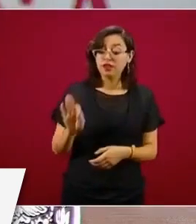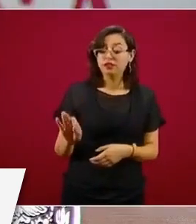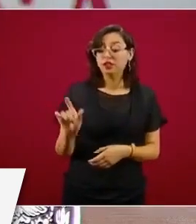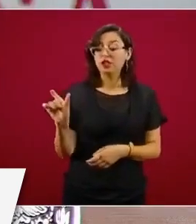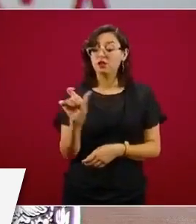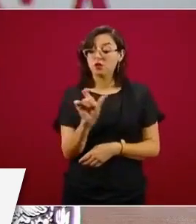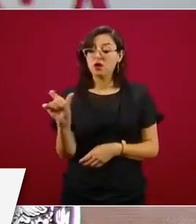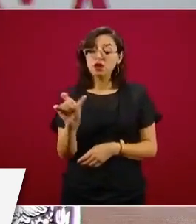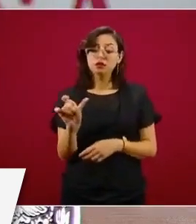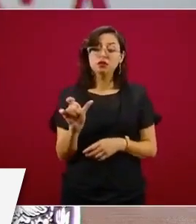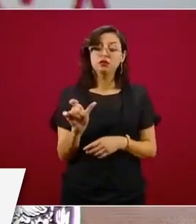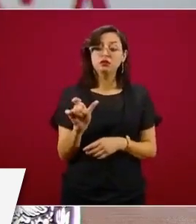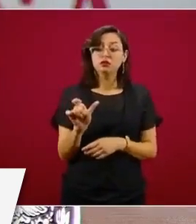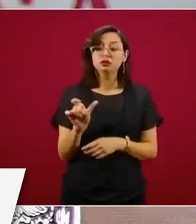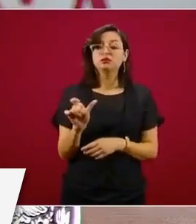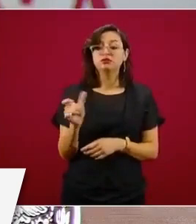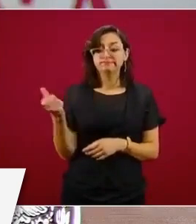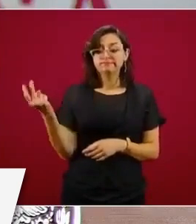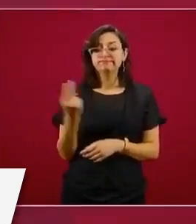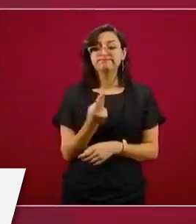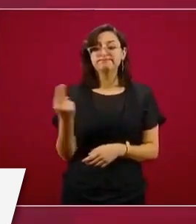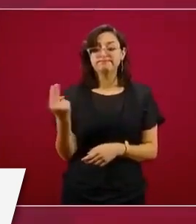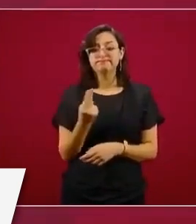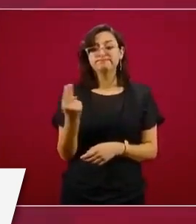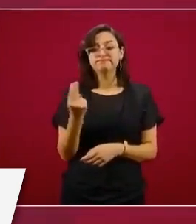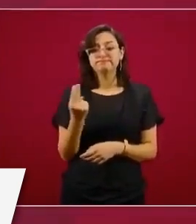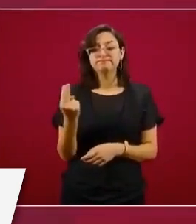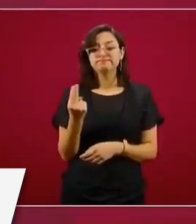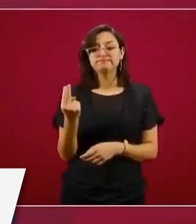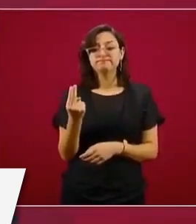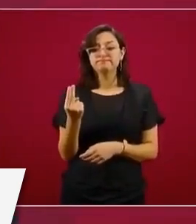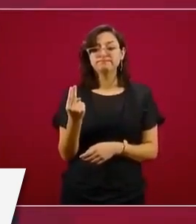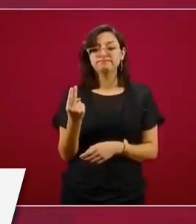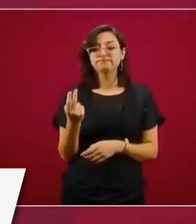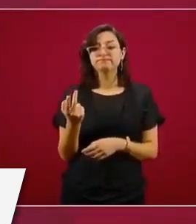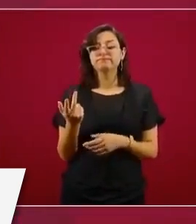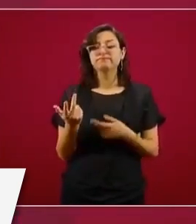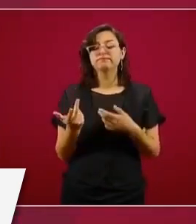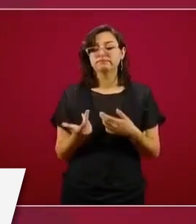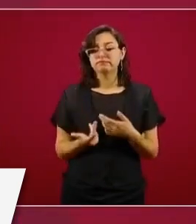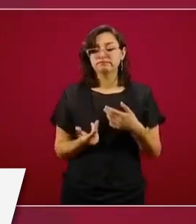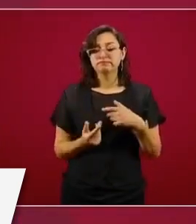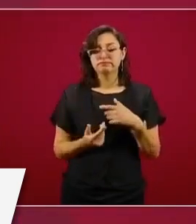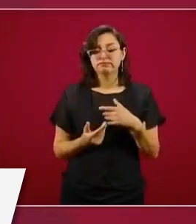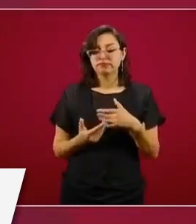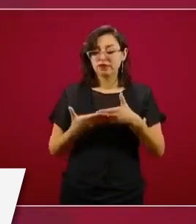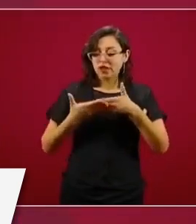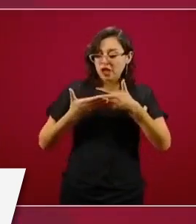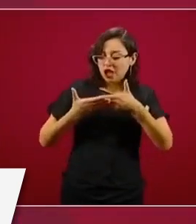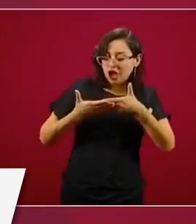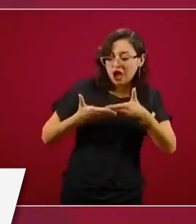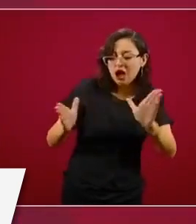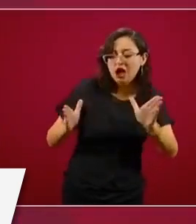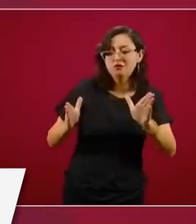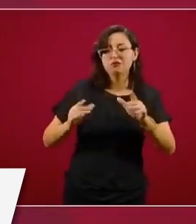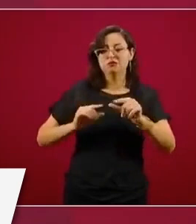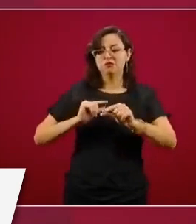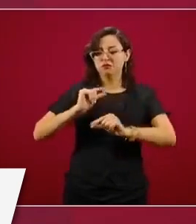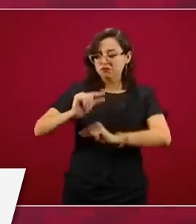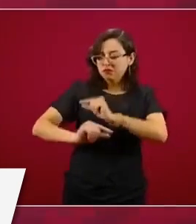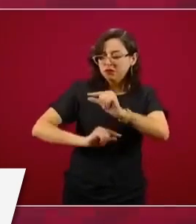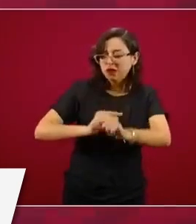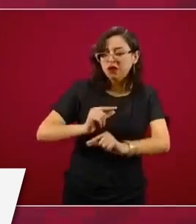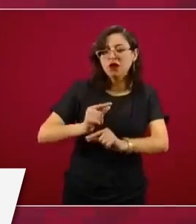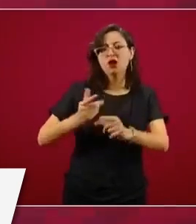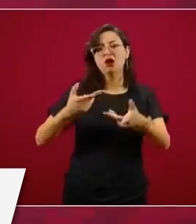el proceso de apertura, el ritmo, la profundidad,